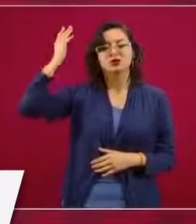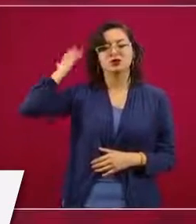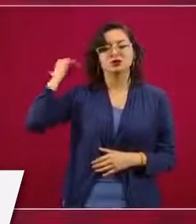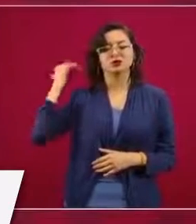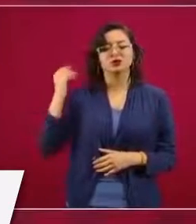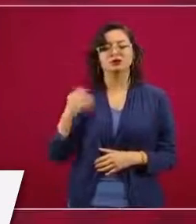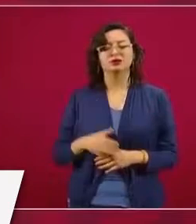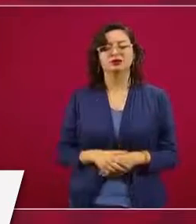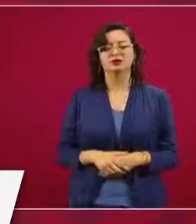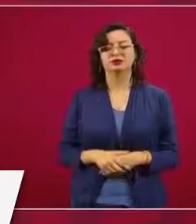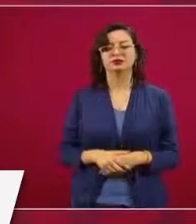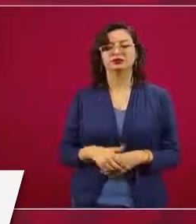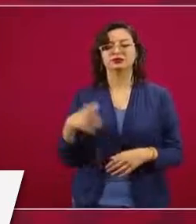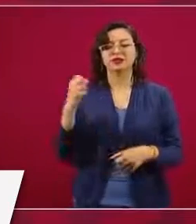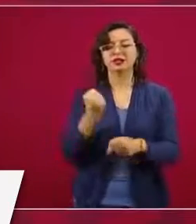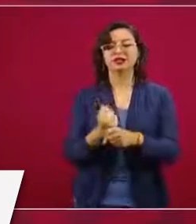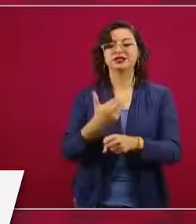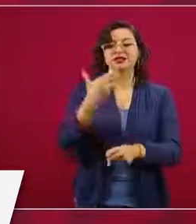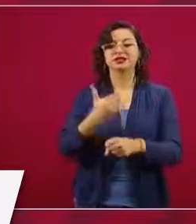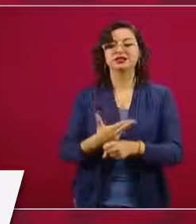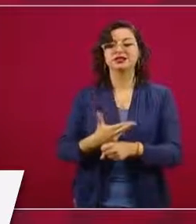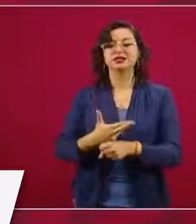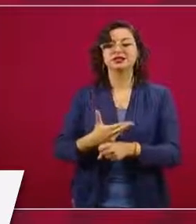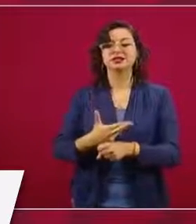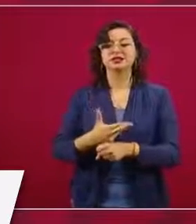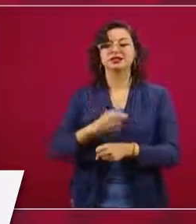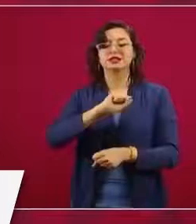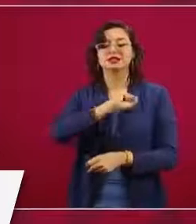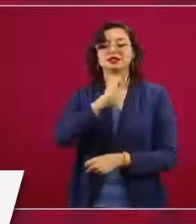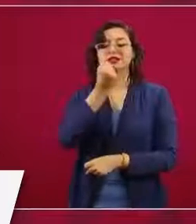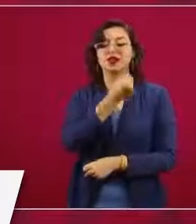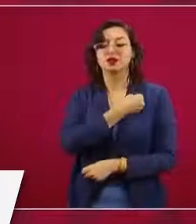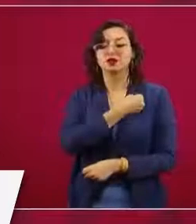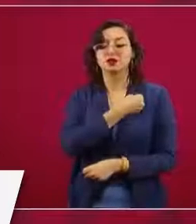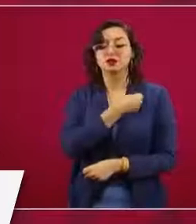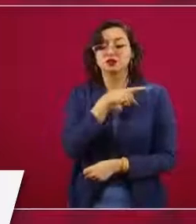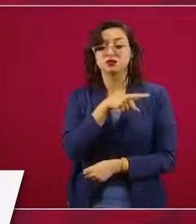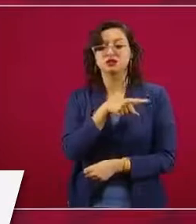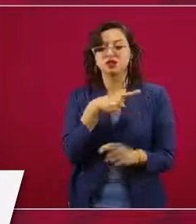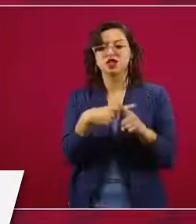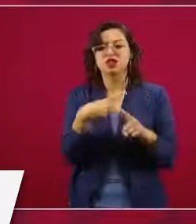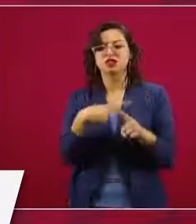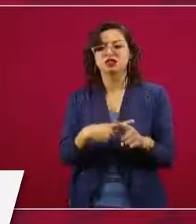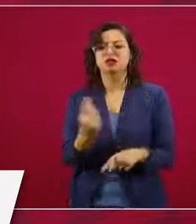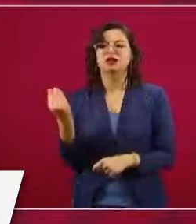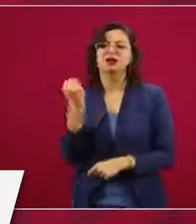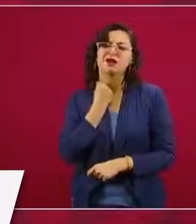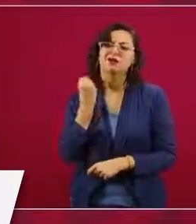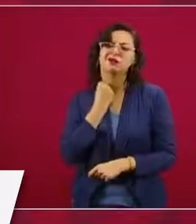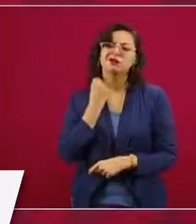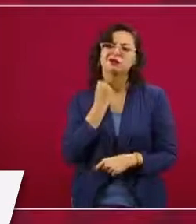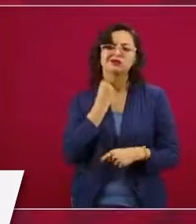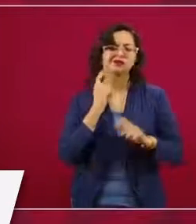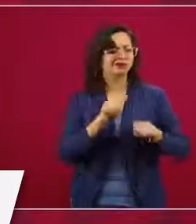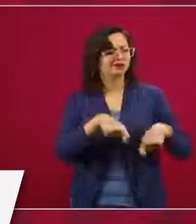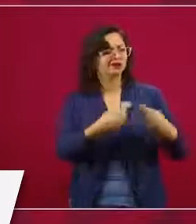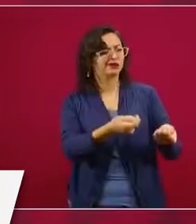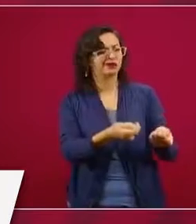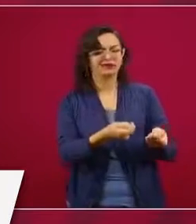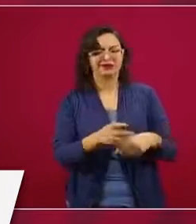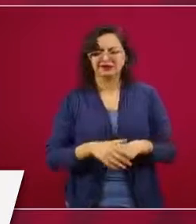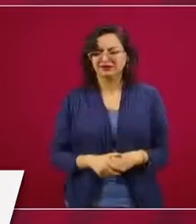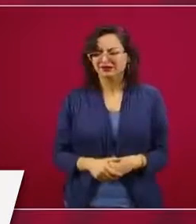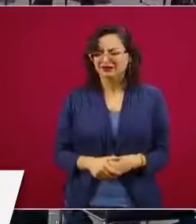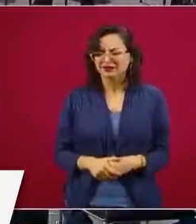de que el secretario de Salud era un abogado, imagínense,